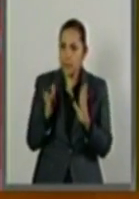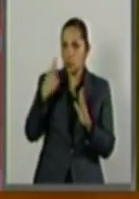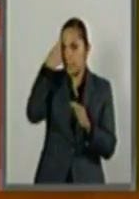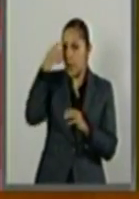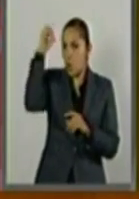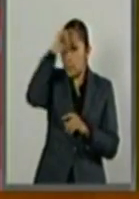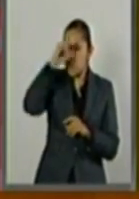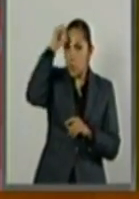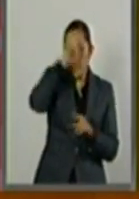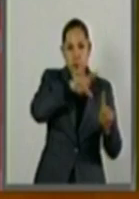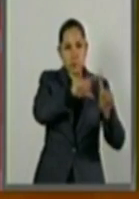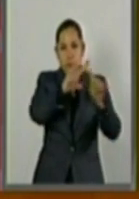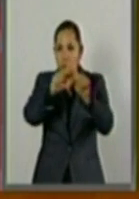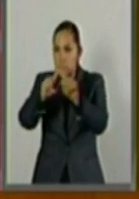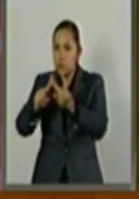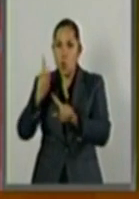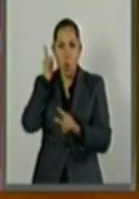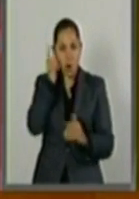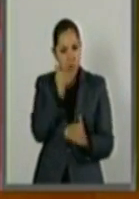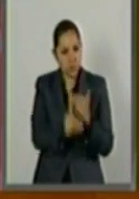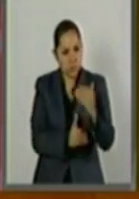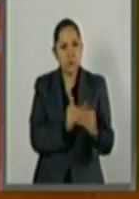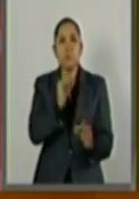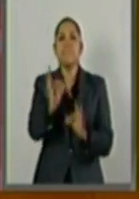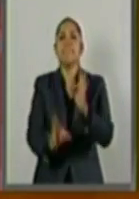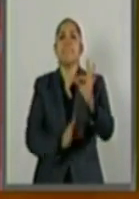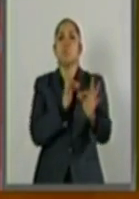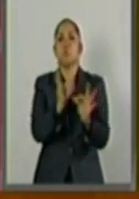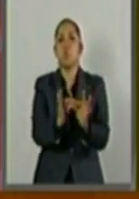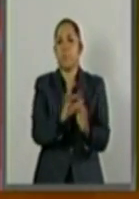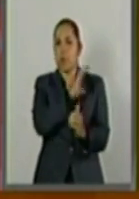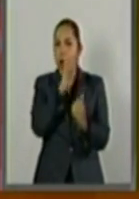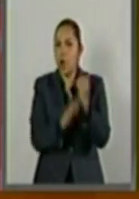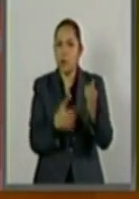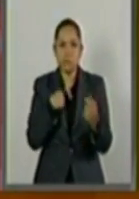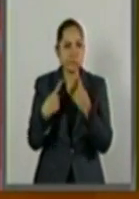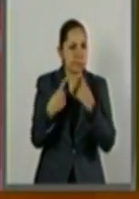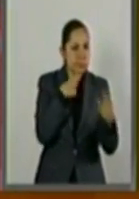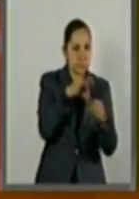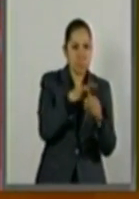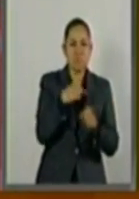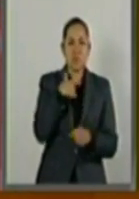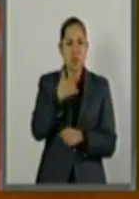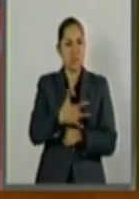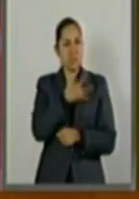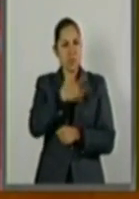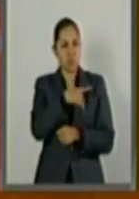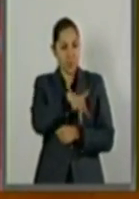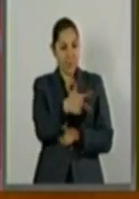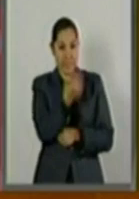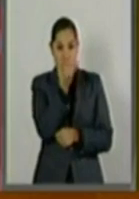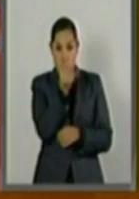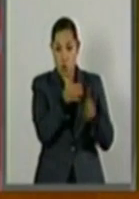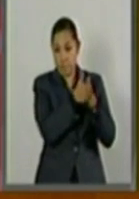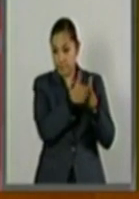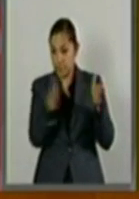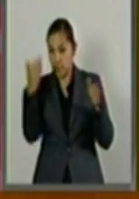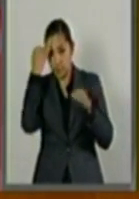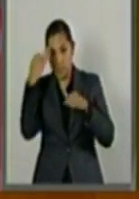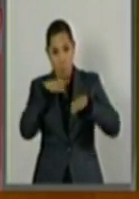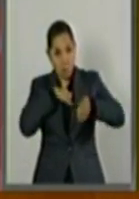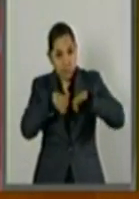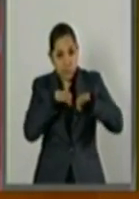estoy seguro que el próximo periodo de sesiones ordinarias, a partir del 13 de junio, como lo